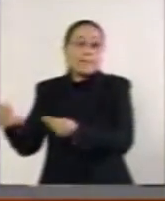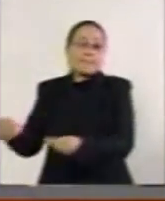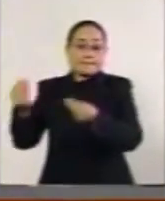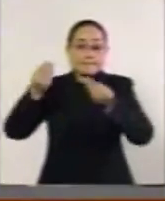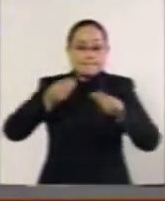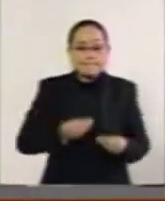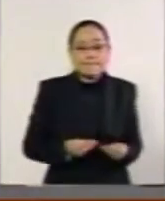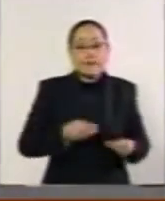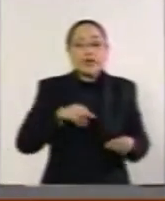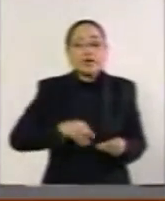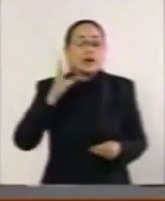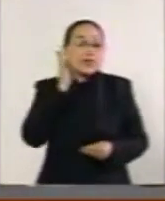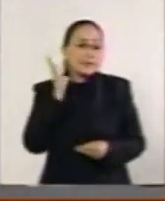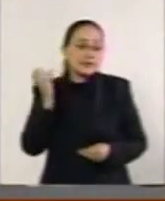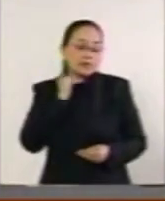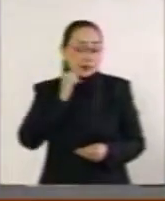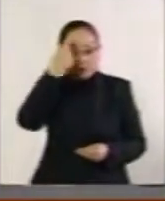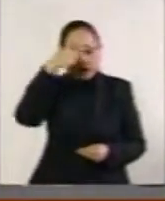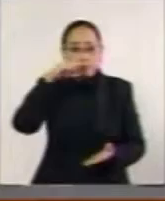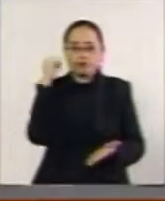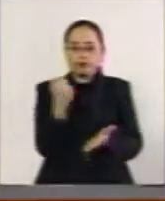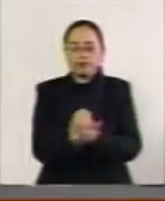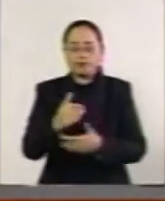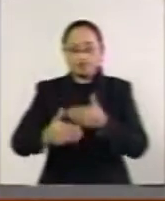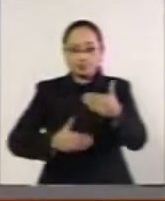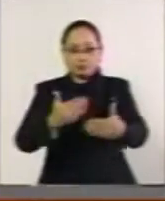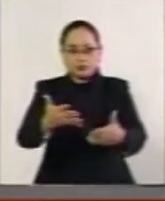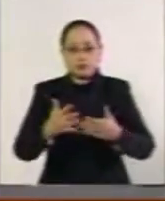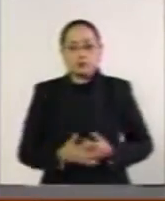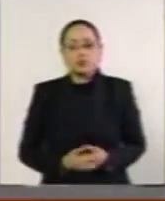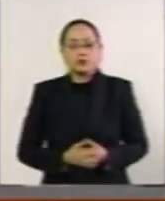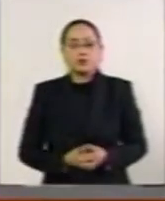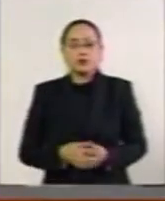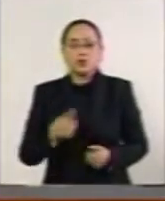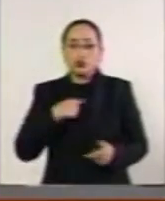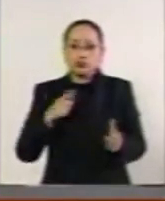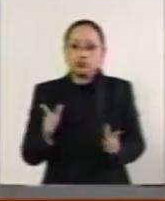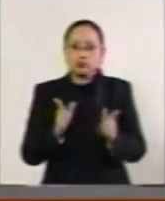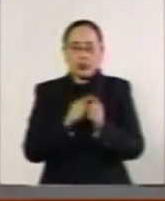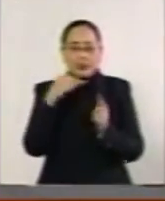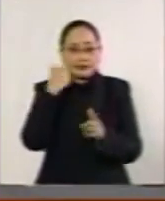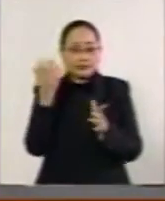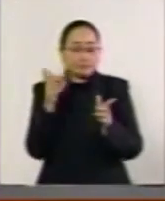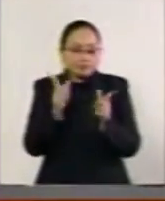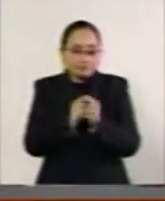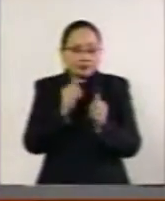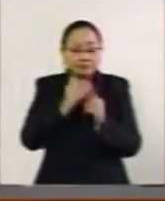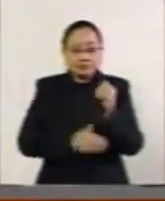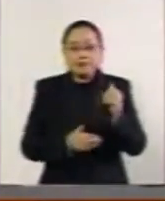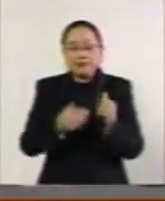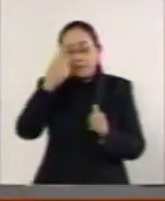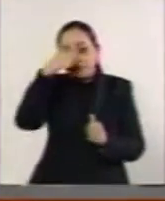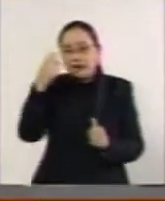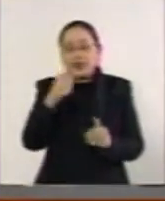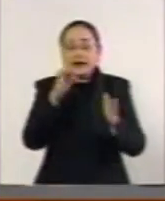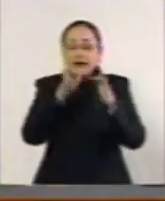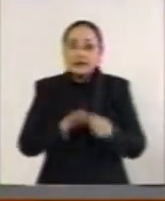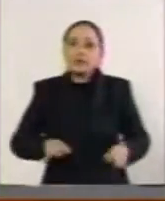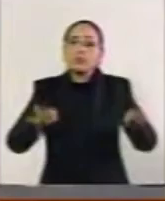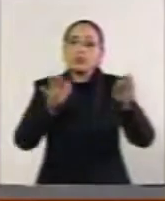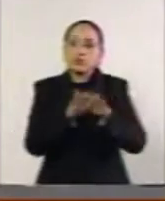enviados al Senado para su aprobación. Ahora bien, quiero terminar enfatizando la importancia,